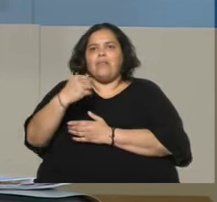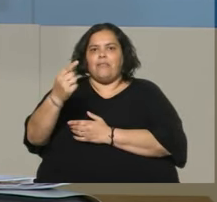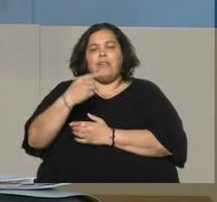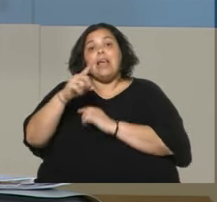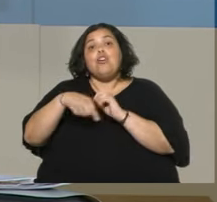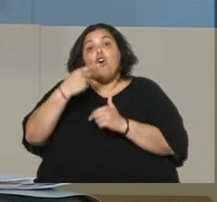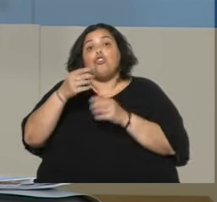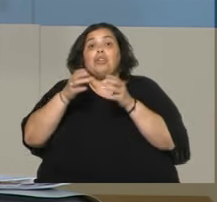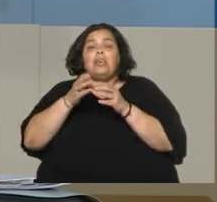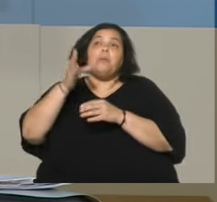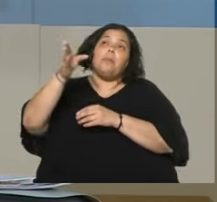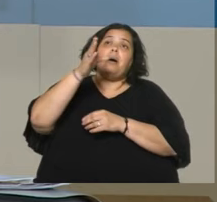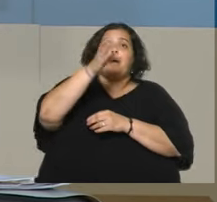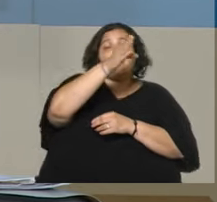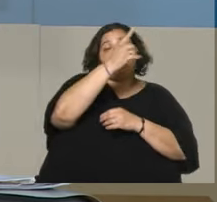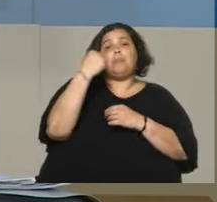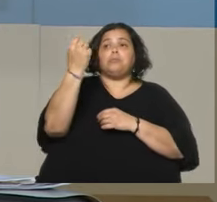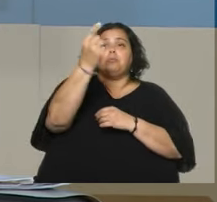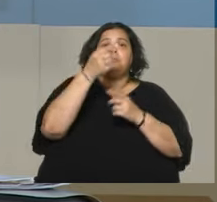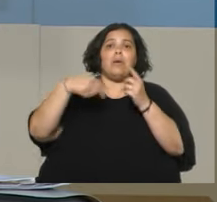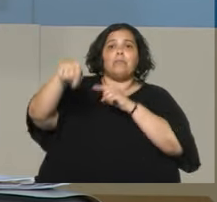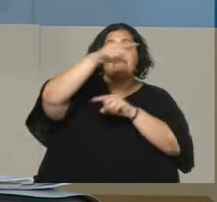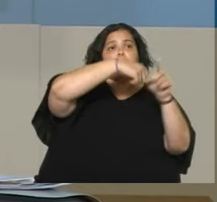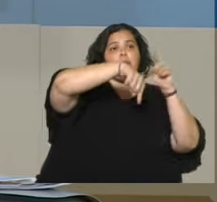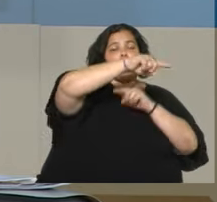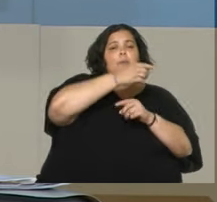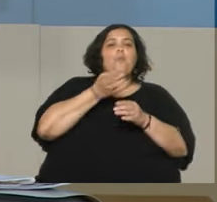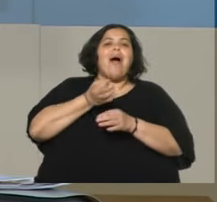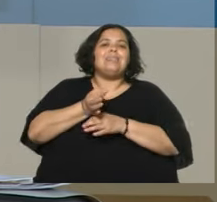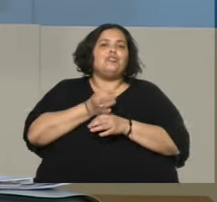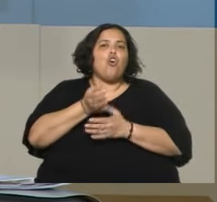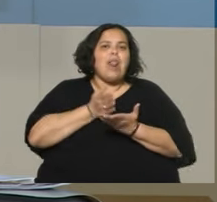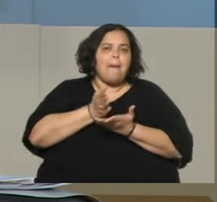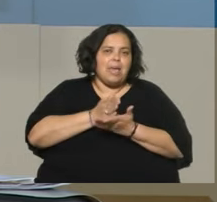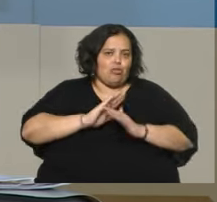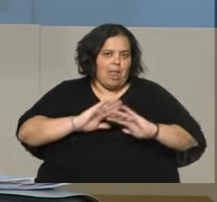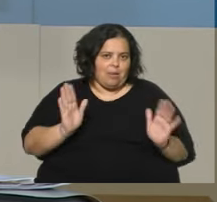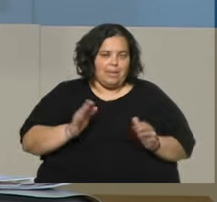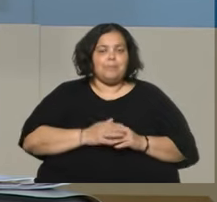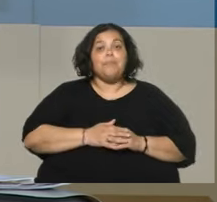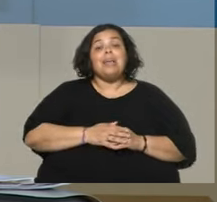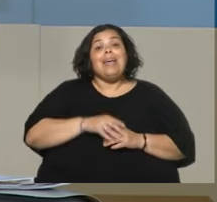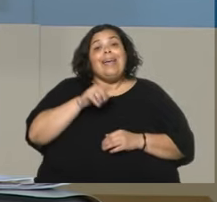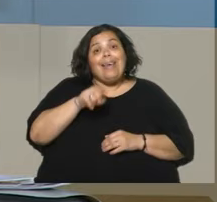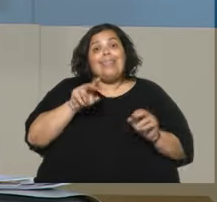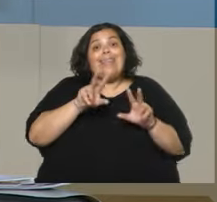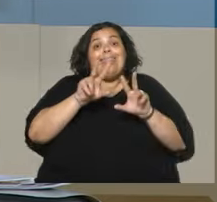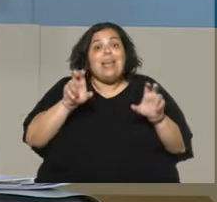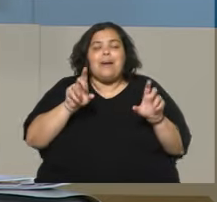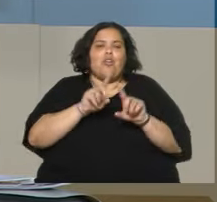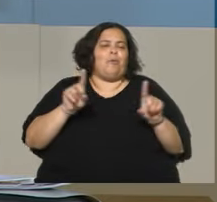que asesoran equipos, y ahora hay un llamado para ver que esos equipos aborden situaciones. Ese es un tema que no lo podemos